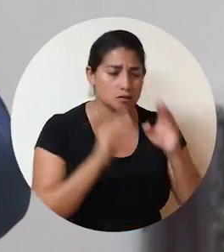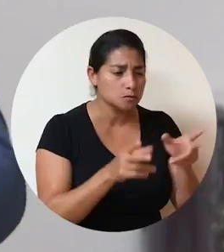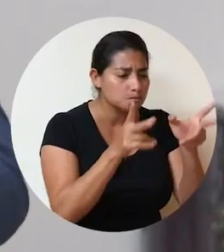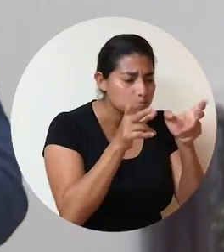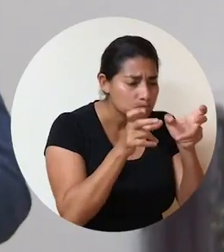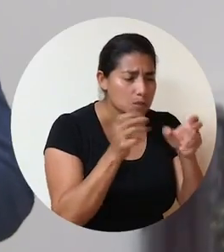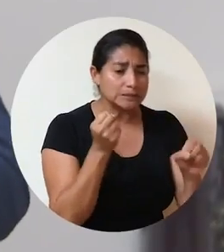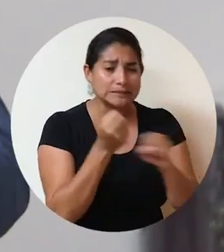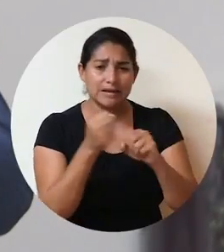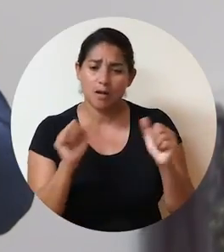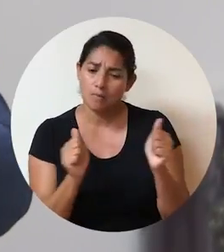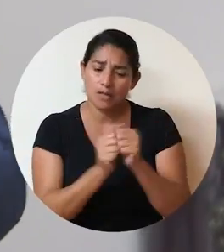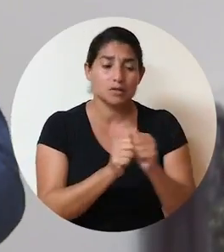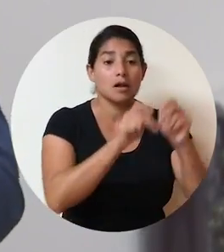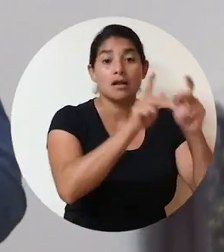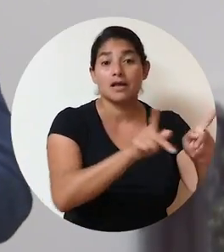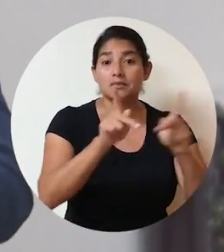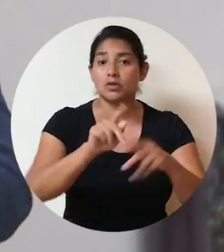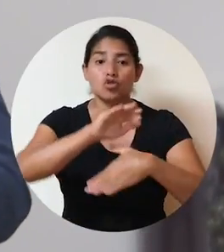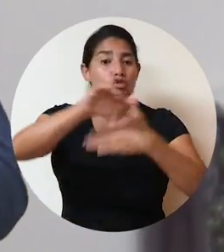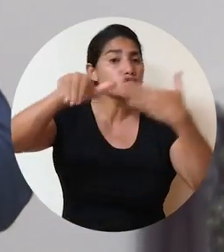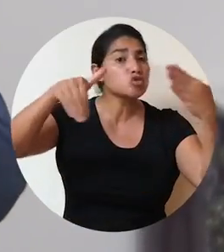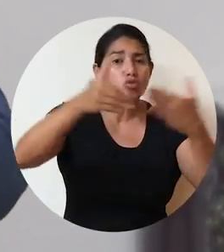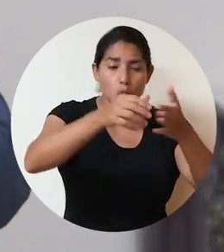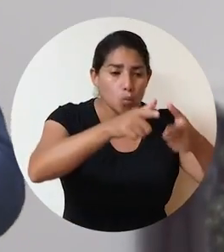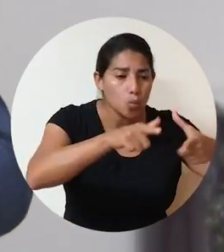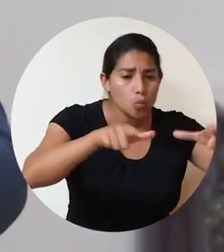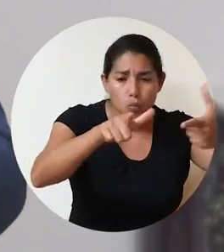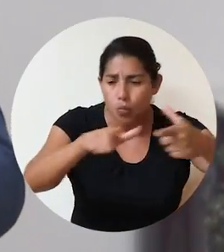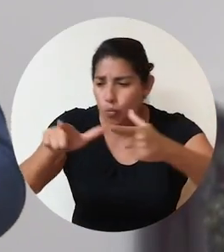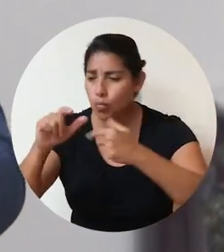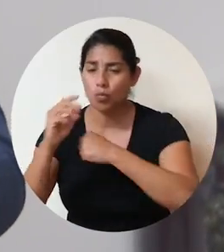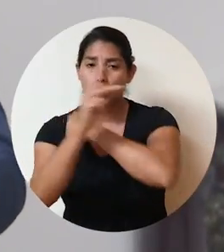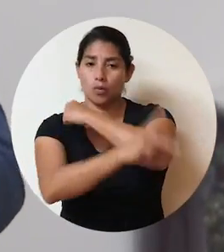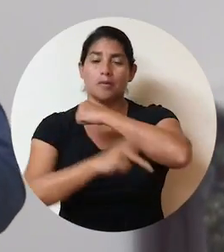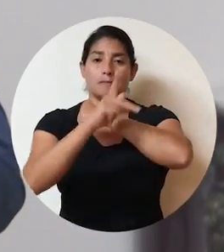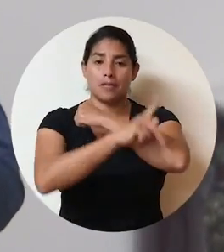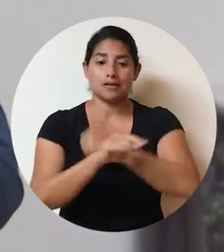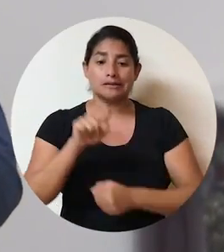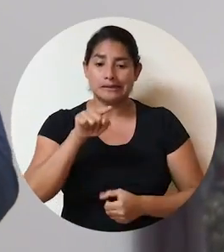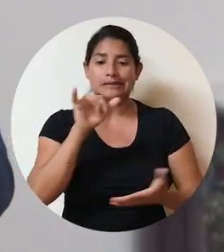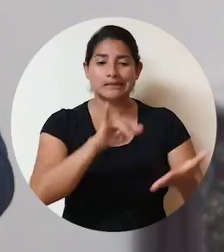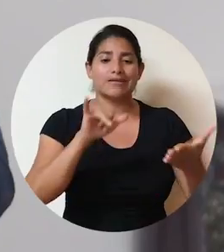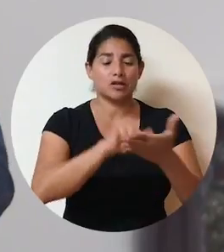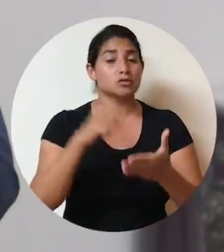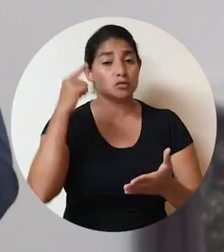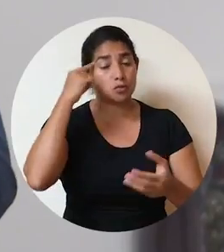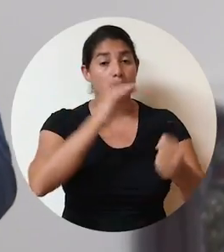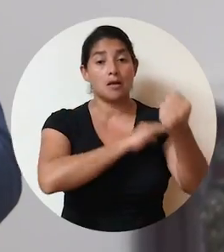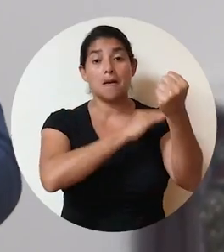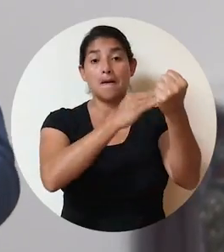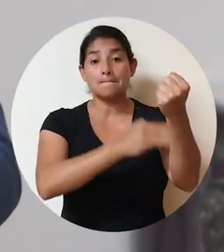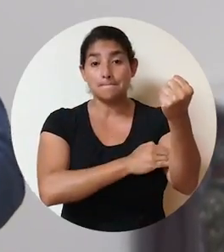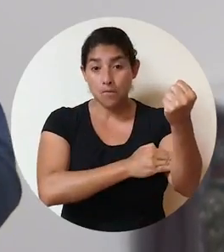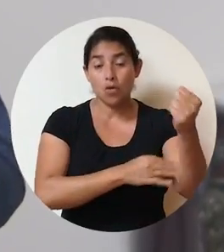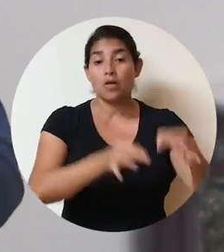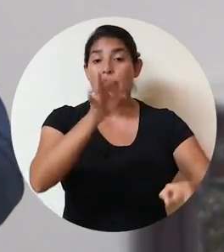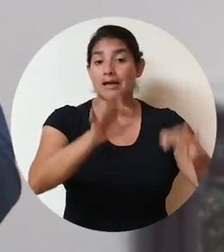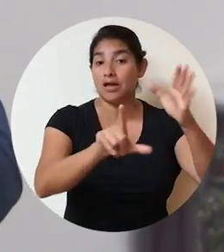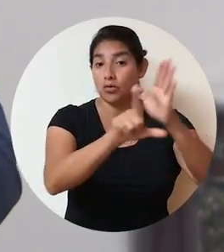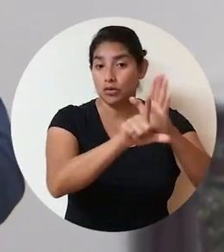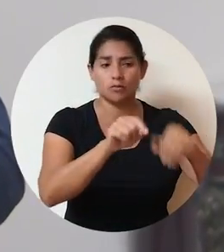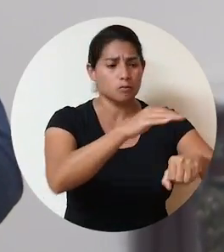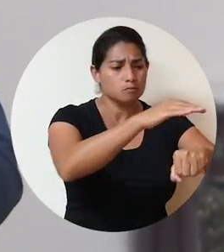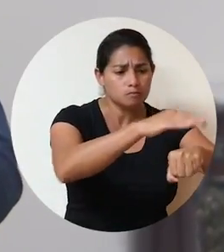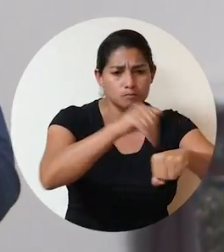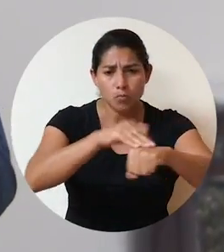escuchar más y trabajar más con la gente en todos los rincones del país. Por ello, el Poder Ejecutivo